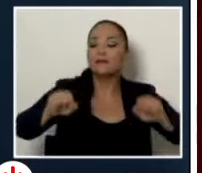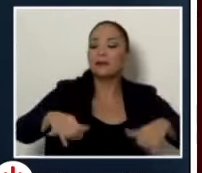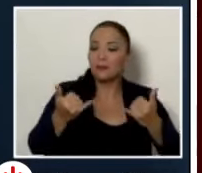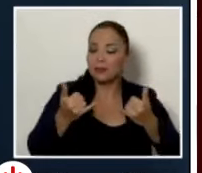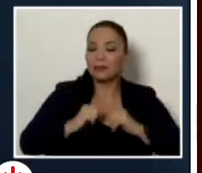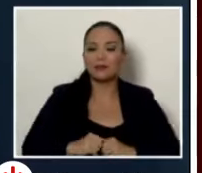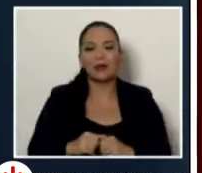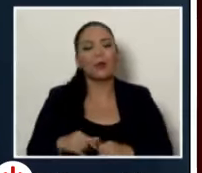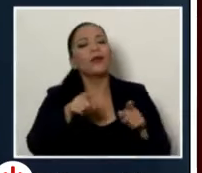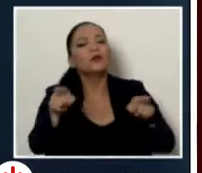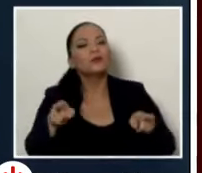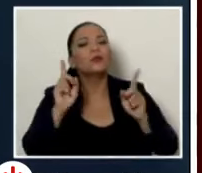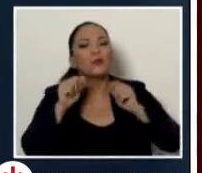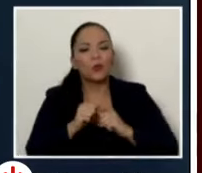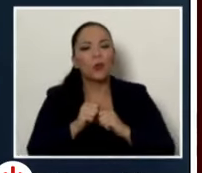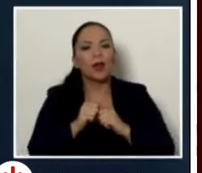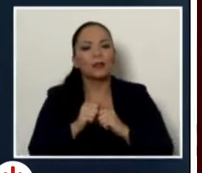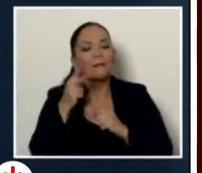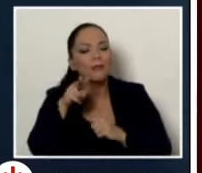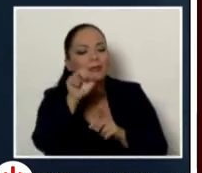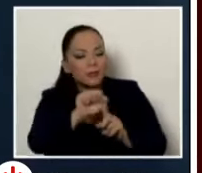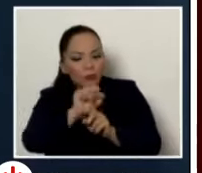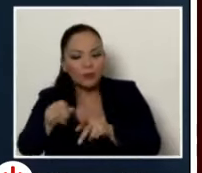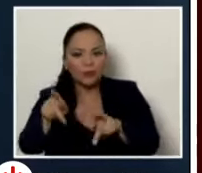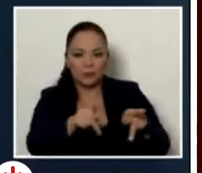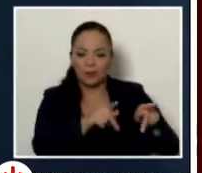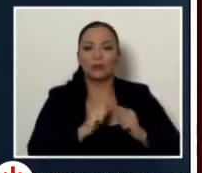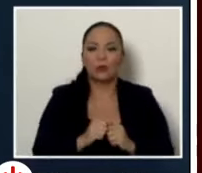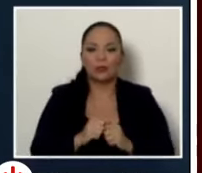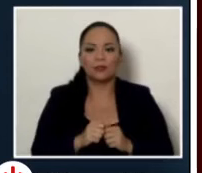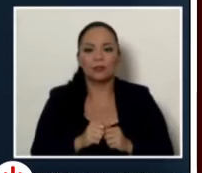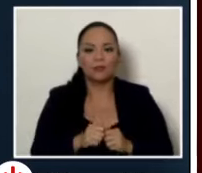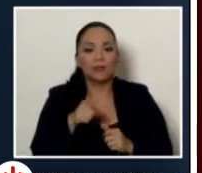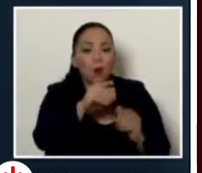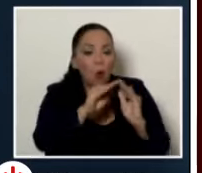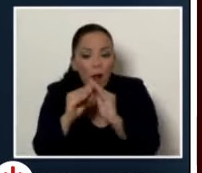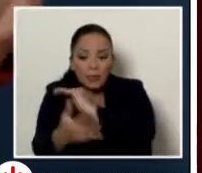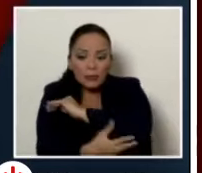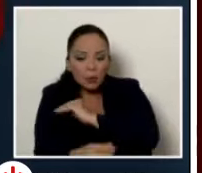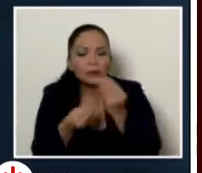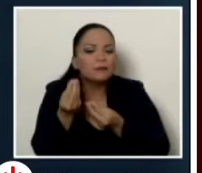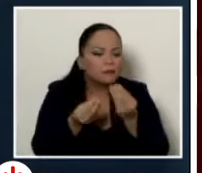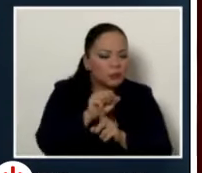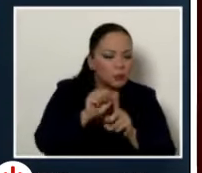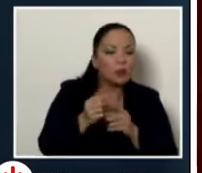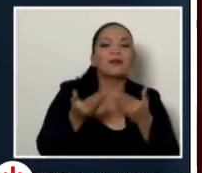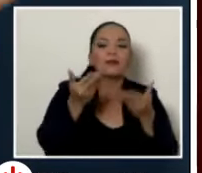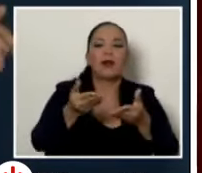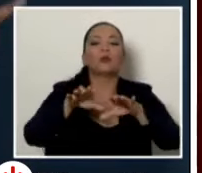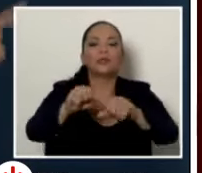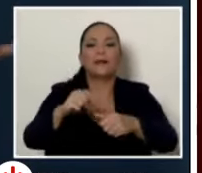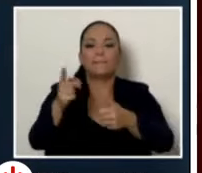tomen cuáles son los agravantes que tienen esas personas, ese hogar, y pueda asignarle una cita prioritaria.